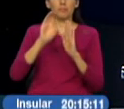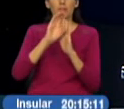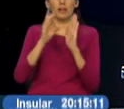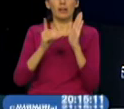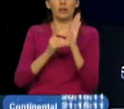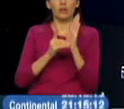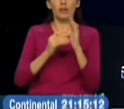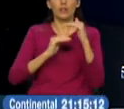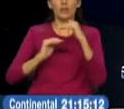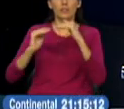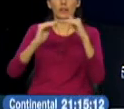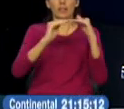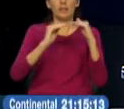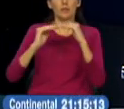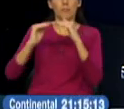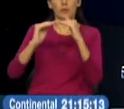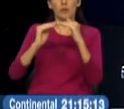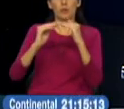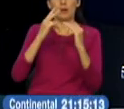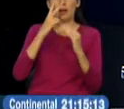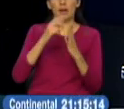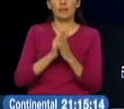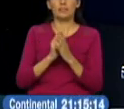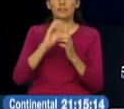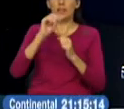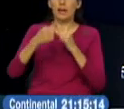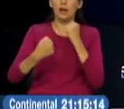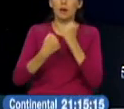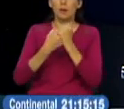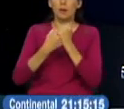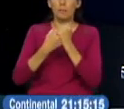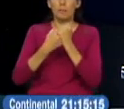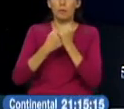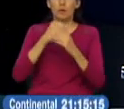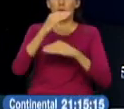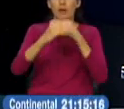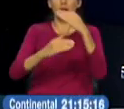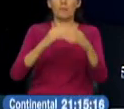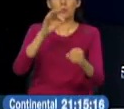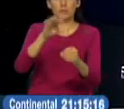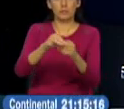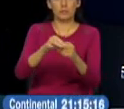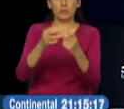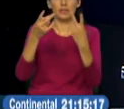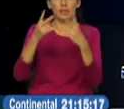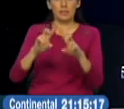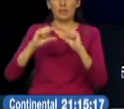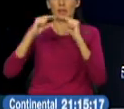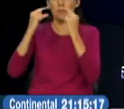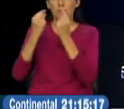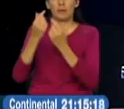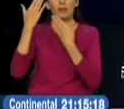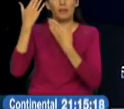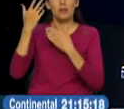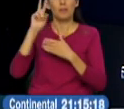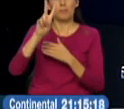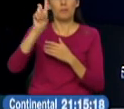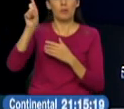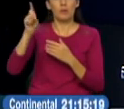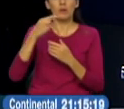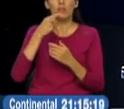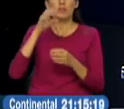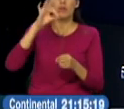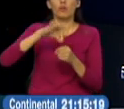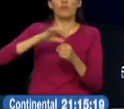Democracia ampara las impugnaciones al proceso electoral. Sin embargo, el movimiento, creo, optó por divulgar un supuesto fraude y tomarse las calles en